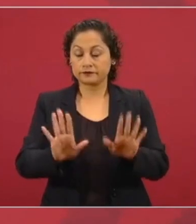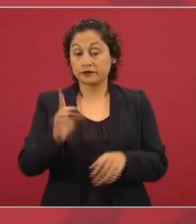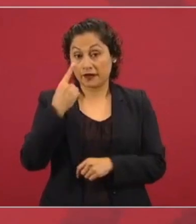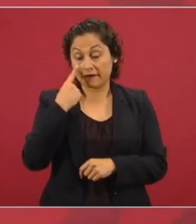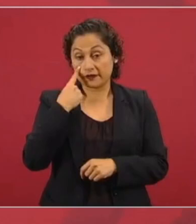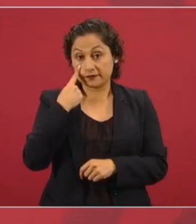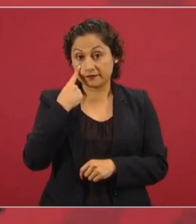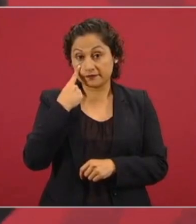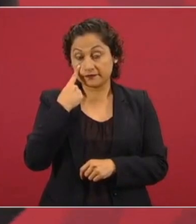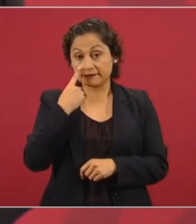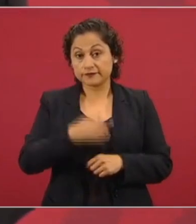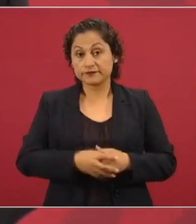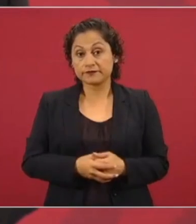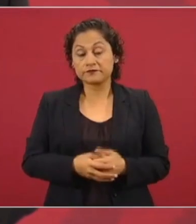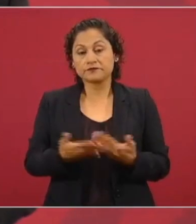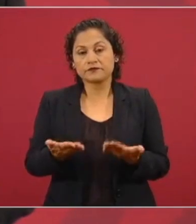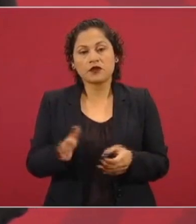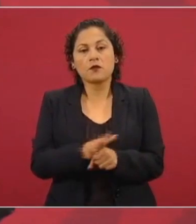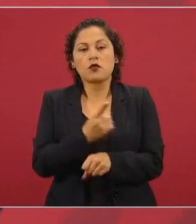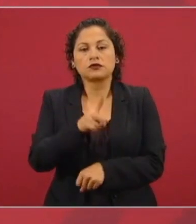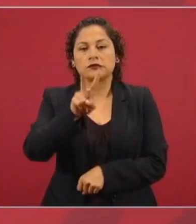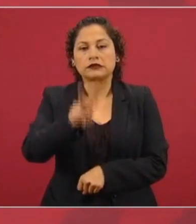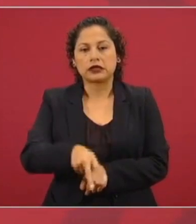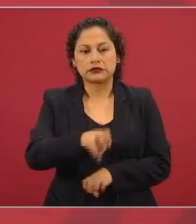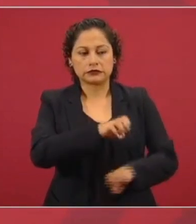ser del todo profesionales